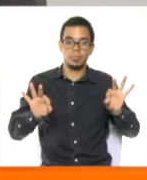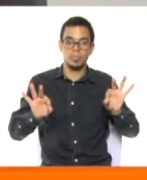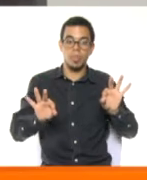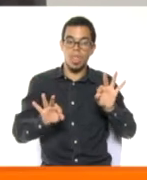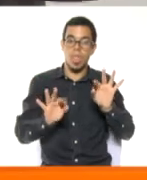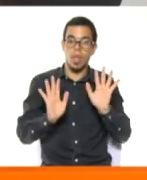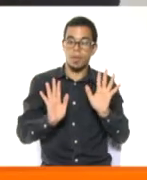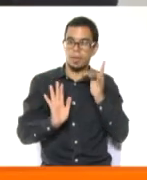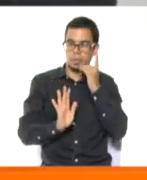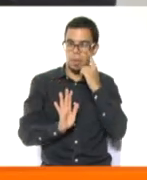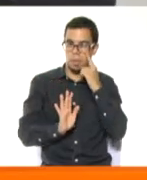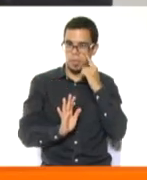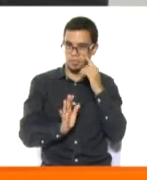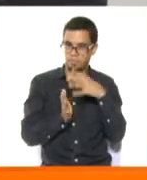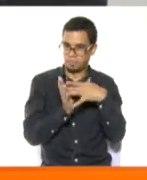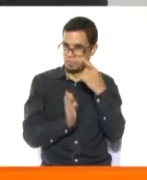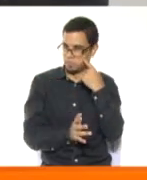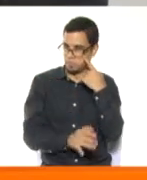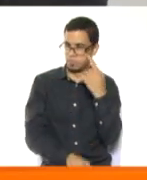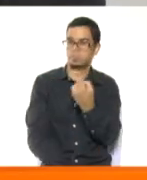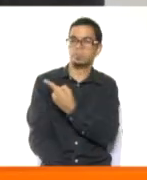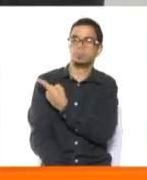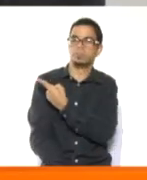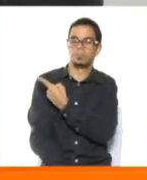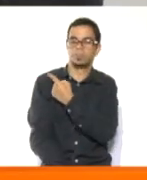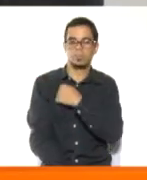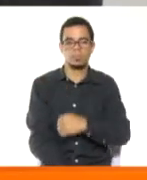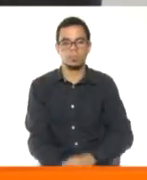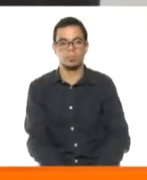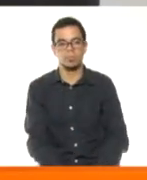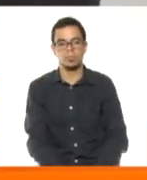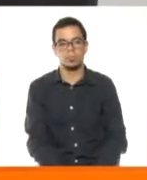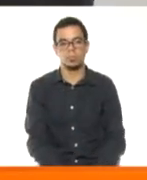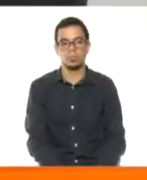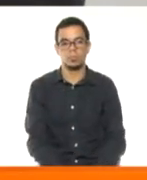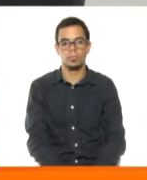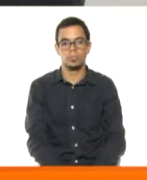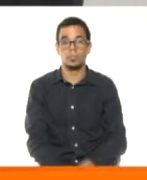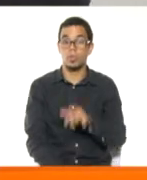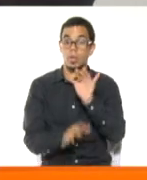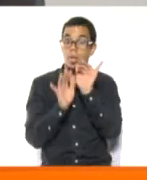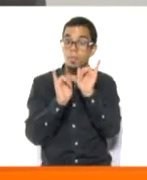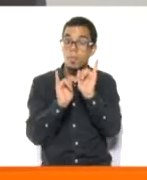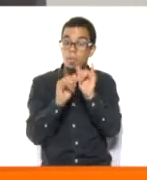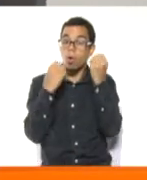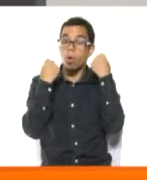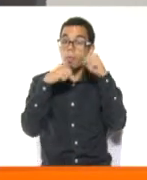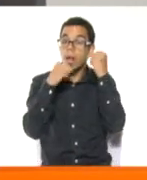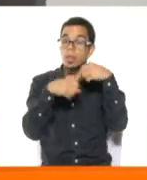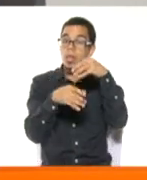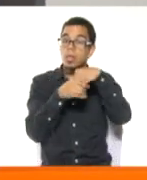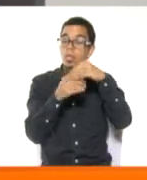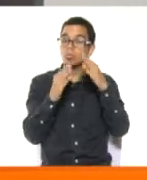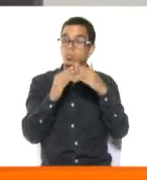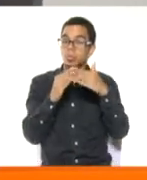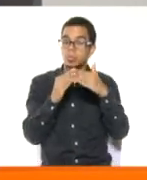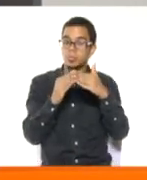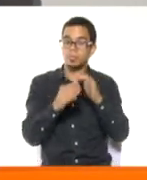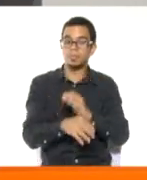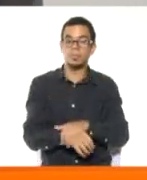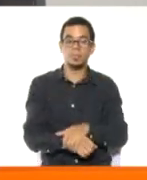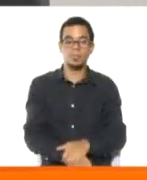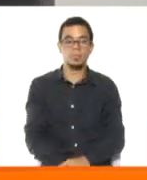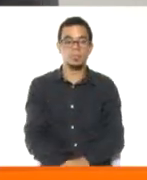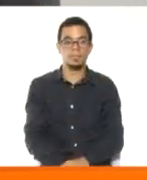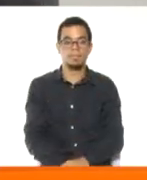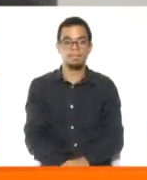sacarlo aquí para hacer una pequeña muestra y puedan ustedes elaborarlo en casa. Esto lo podemos hacer con cualquier tela,